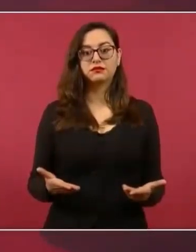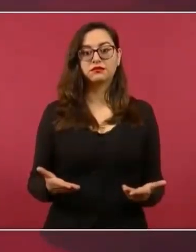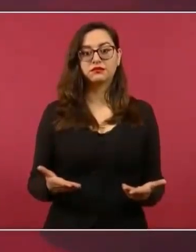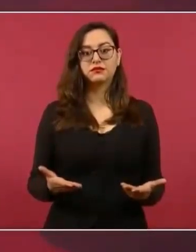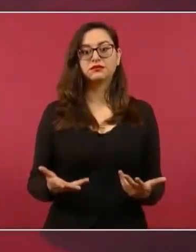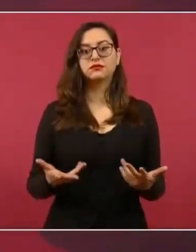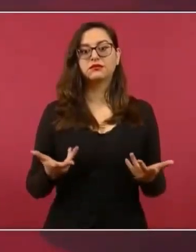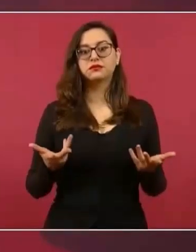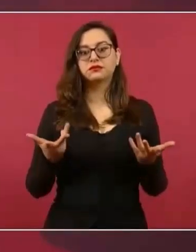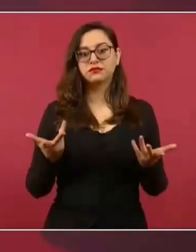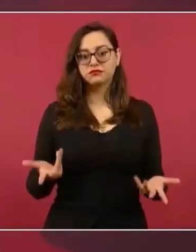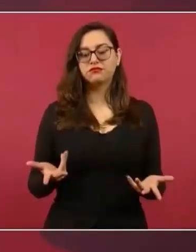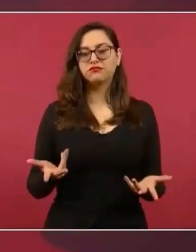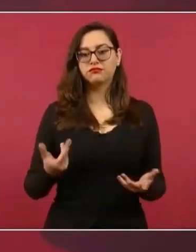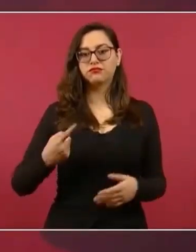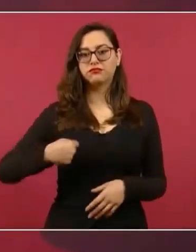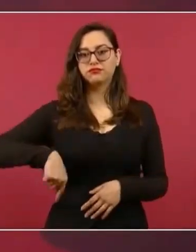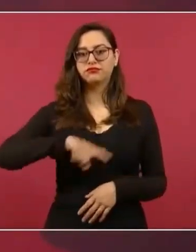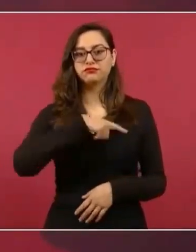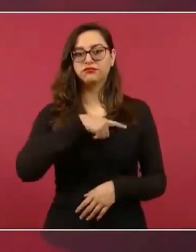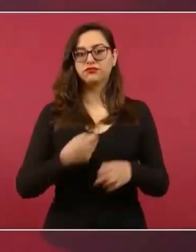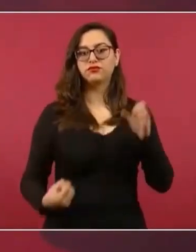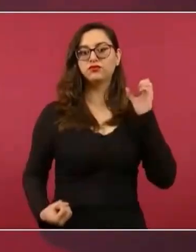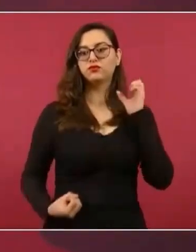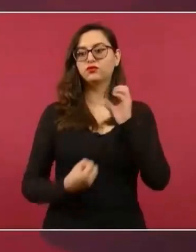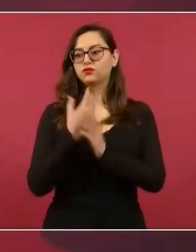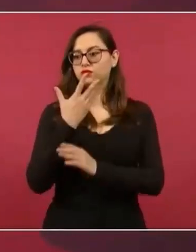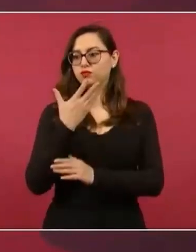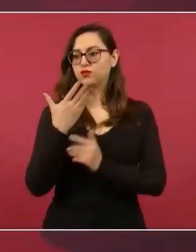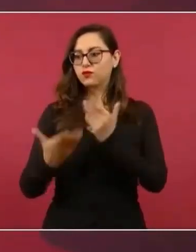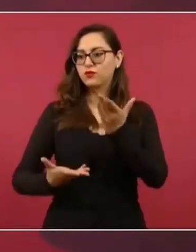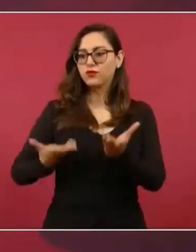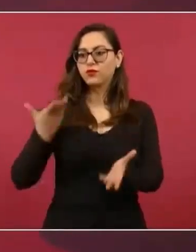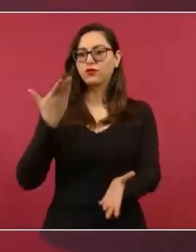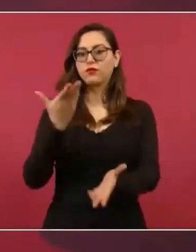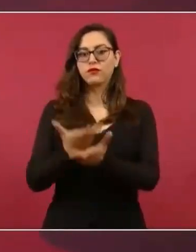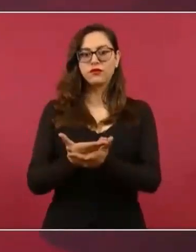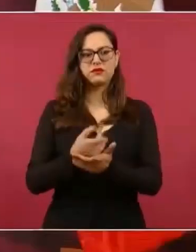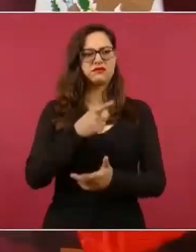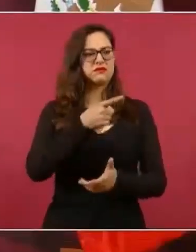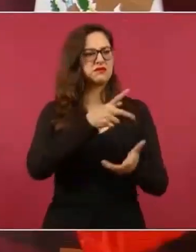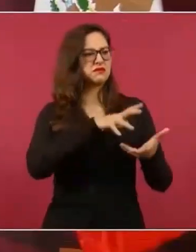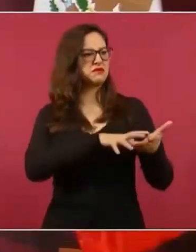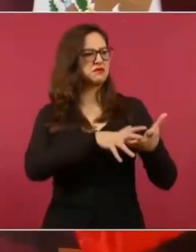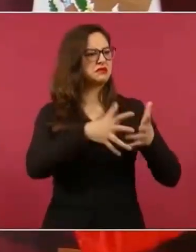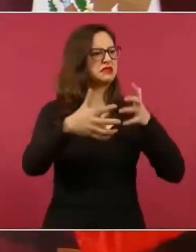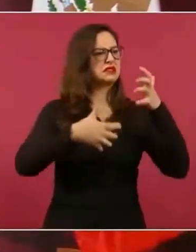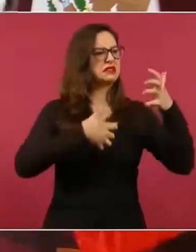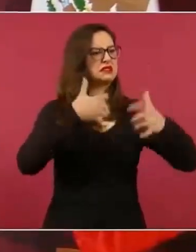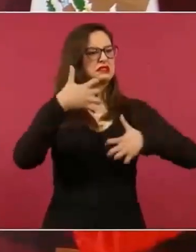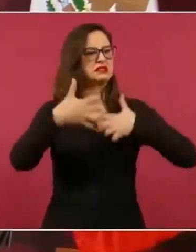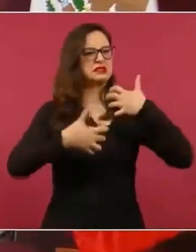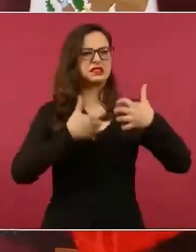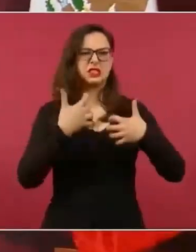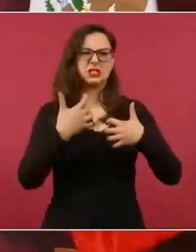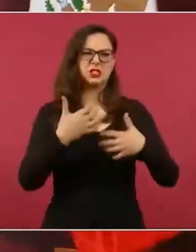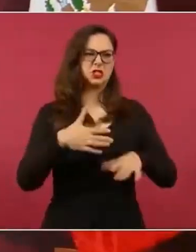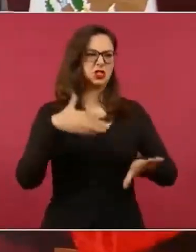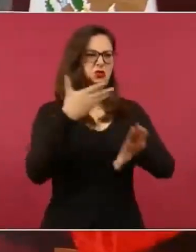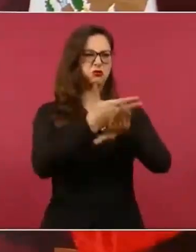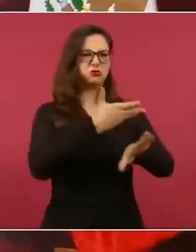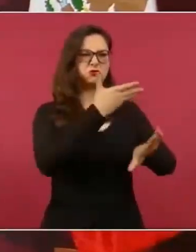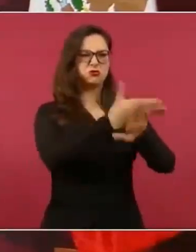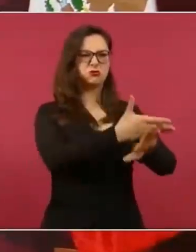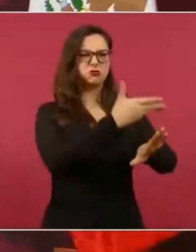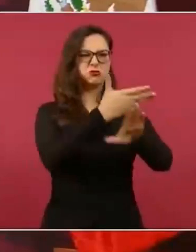de antes de querer resolver el problema de la inseguridad y la violencia, sólo con medidas coercitivas. Ahora estamos atendiendo a los jóvenes,